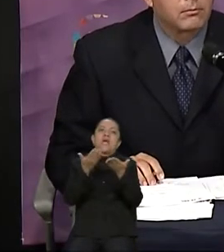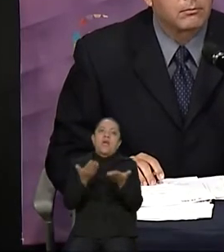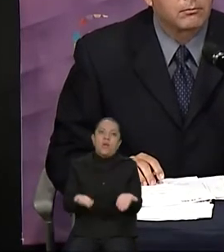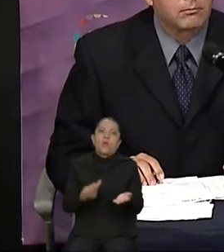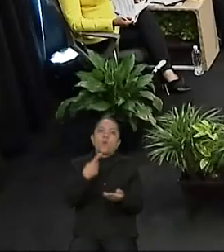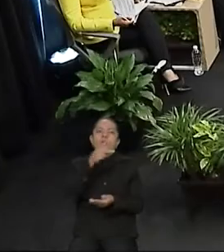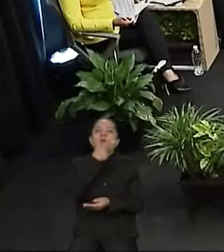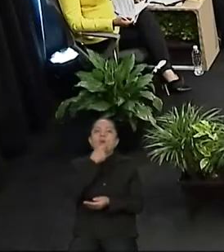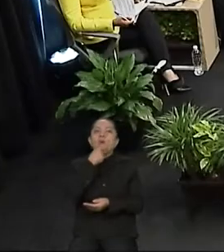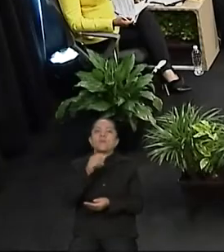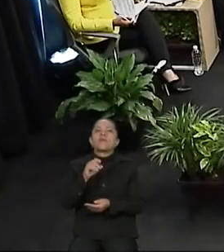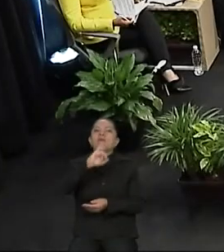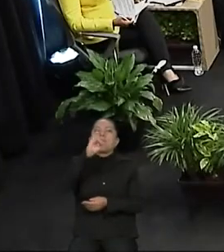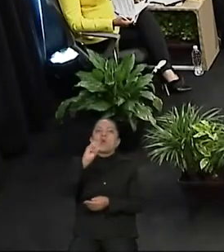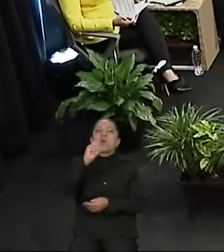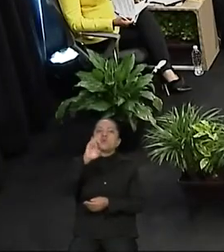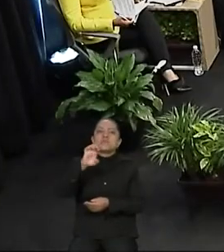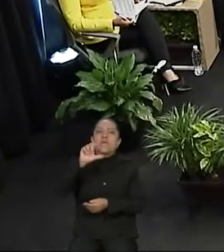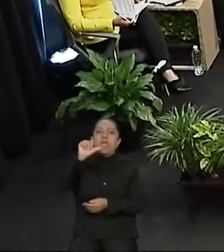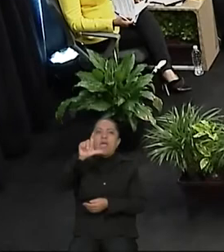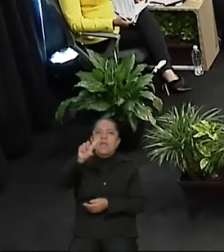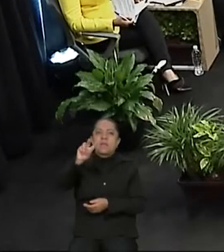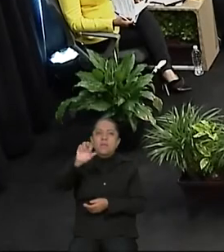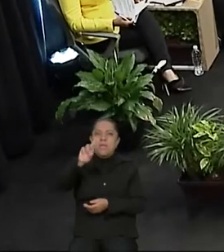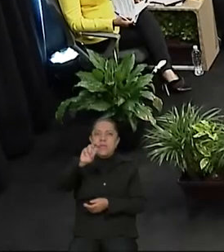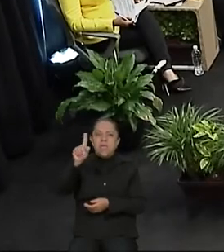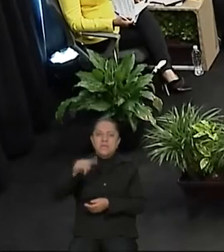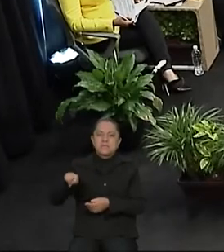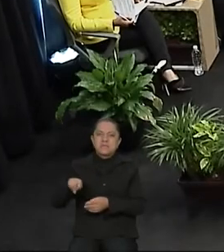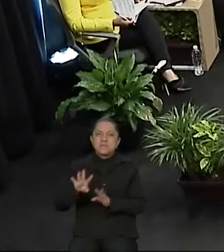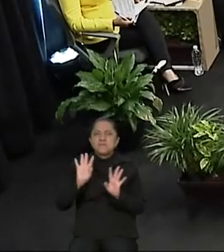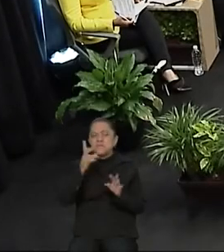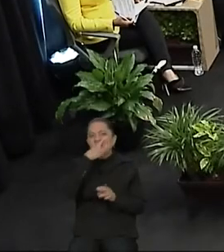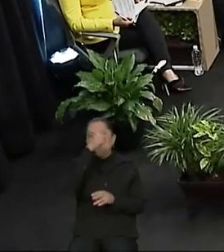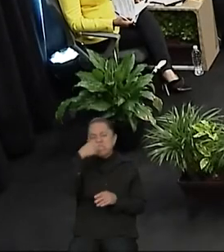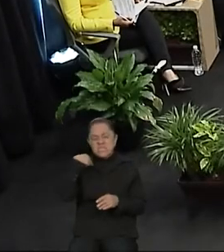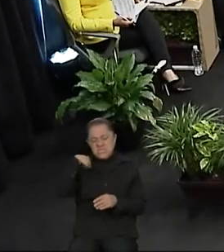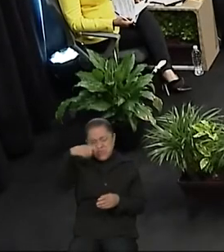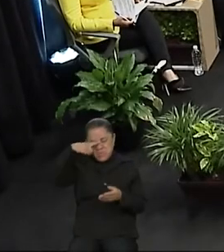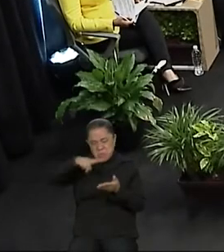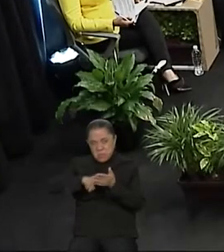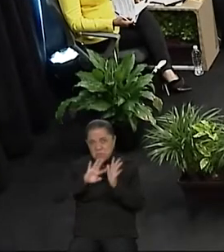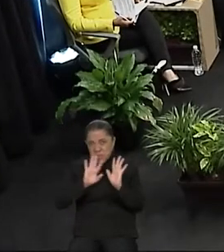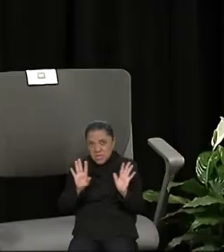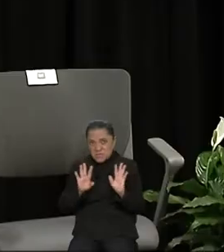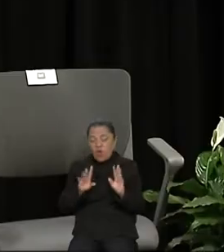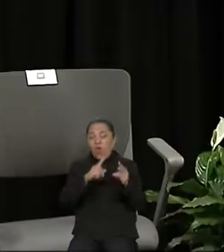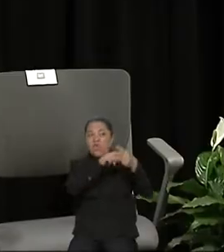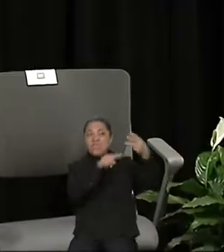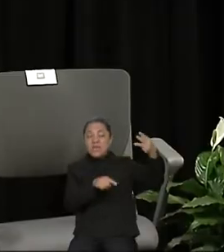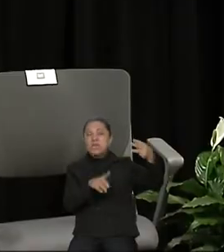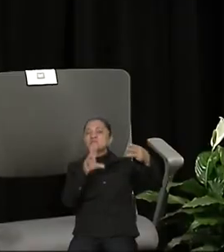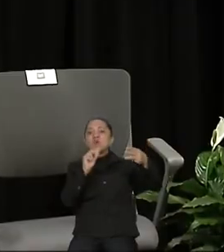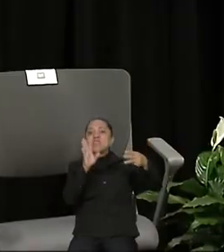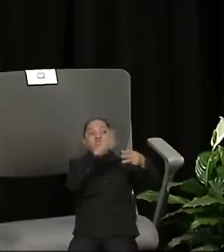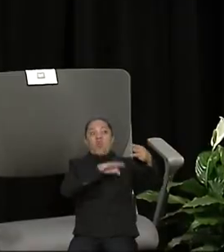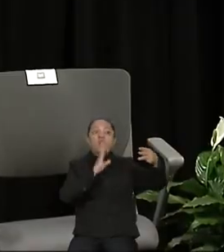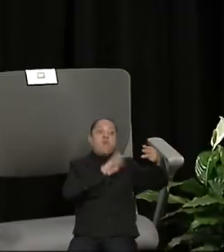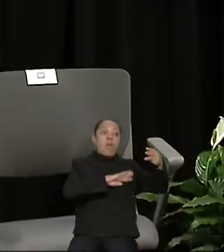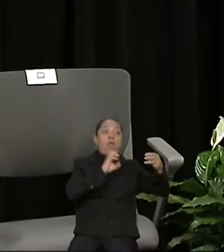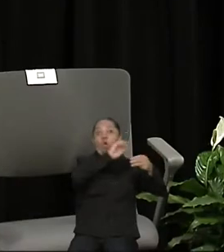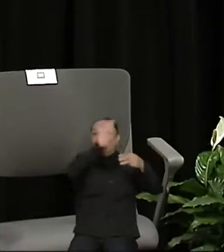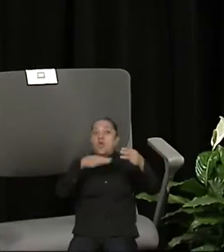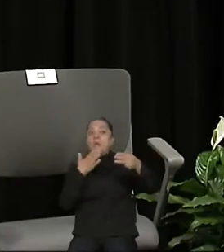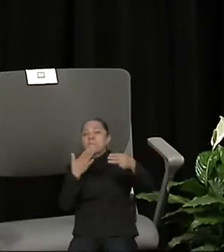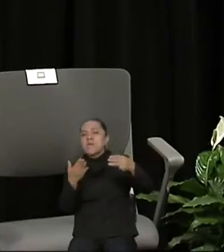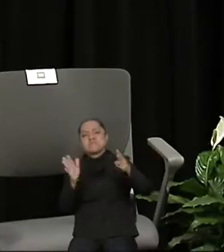minuto. Yo creo que el tratado tiene claros cursos. Si ni todo es bueno ni todo es malo. Creo que evidentemente ha servido para la parte regional,